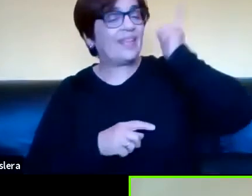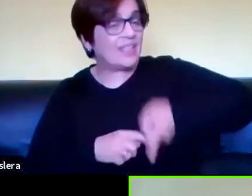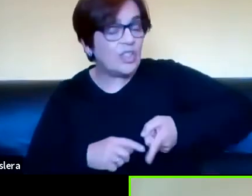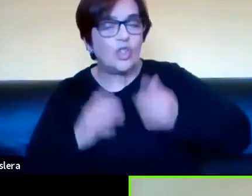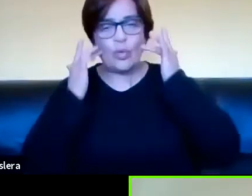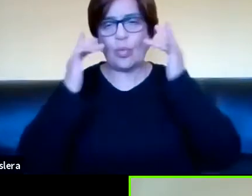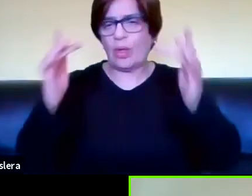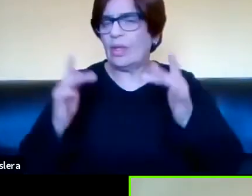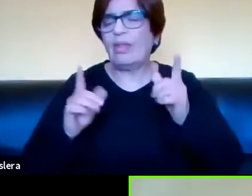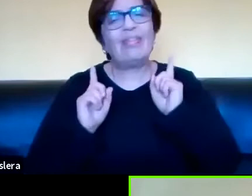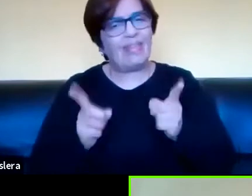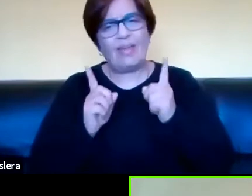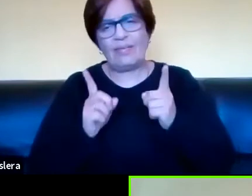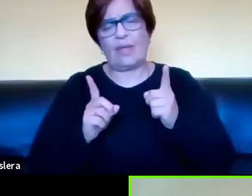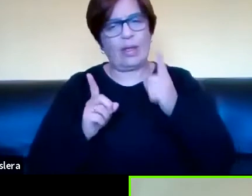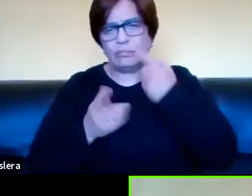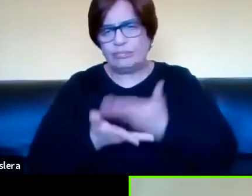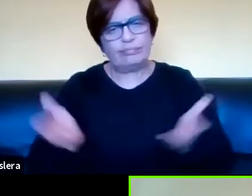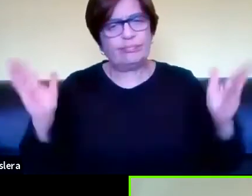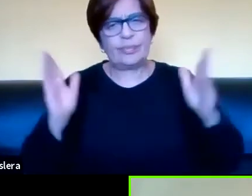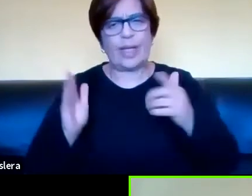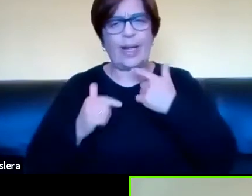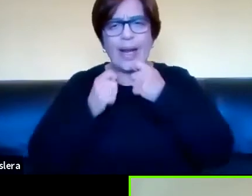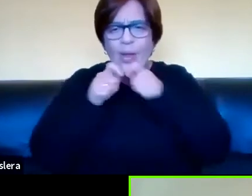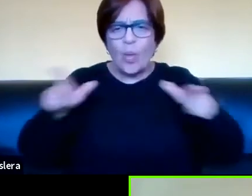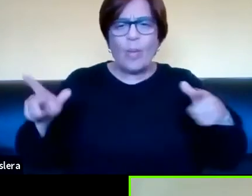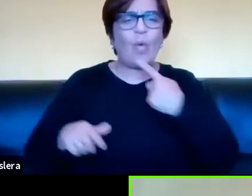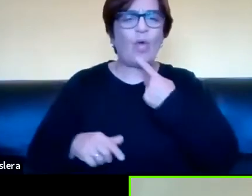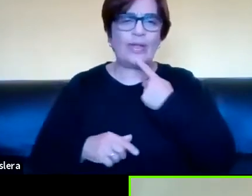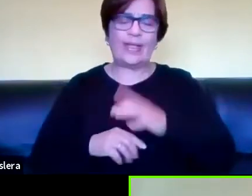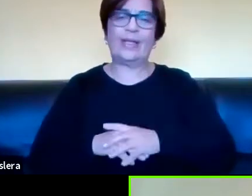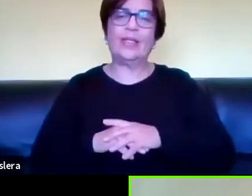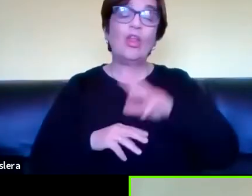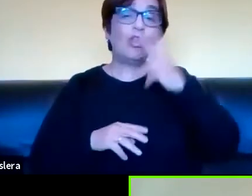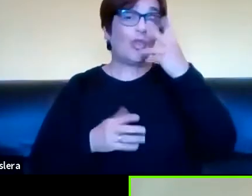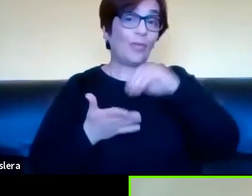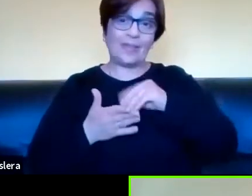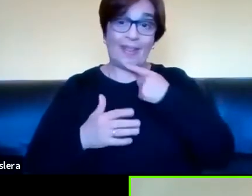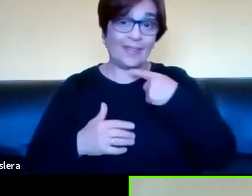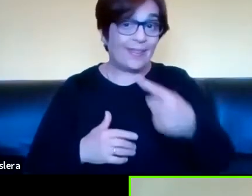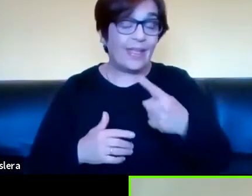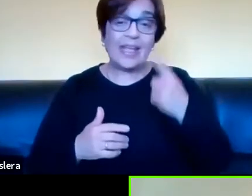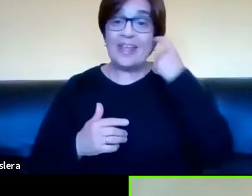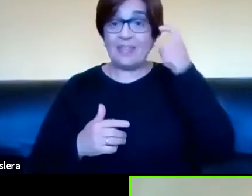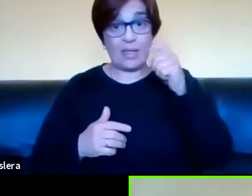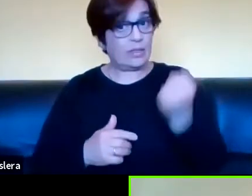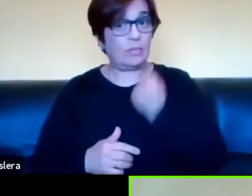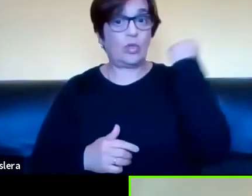educativas y lingüísticas. Bien, repetí dos veces, porque en realidad me parece importante esta idea.